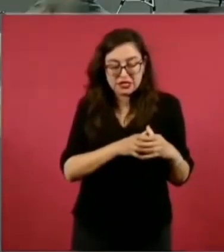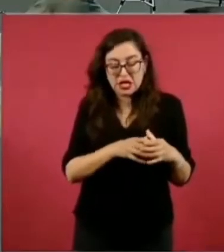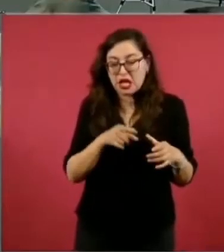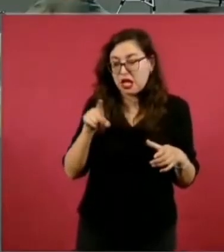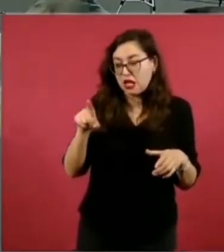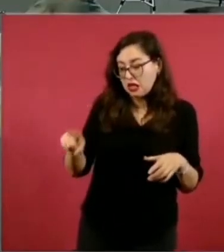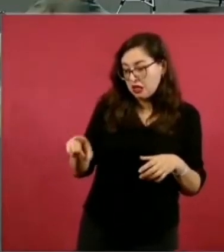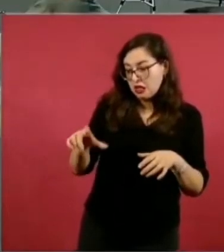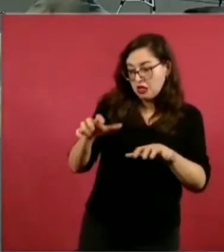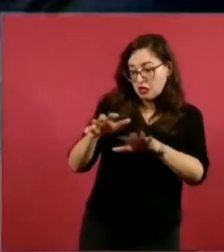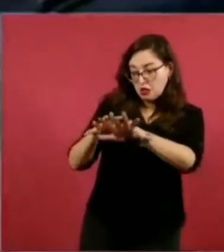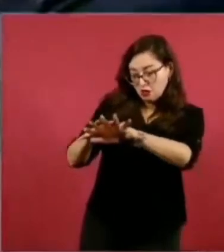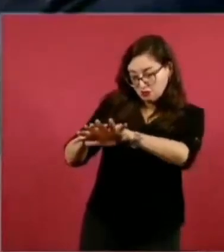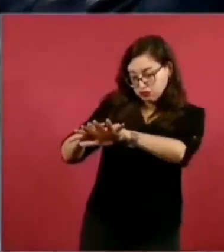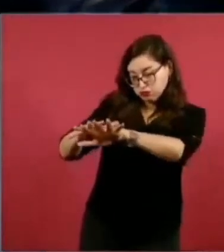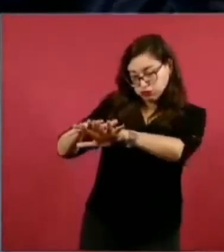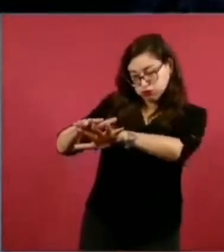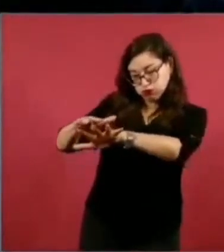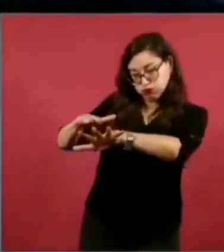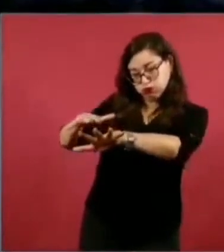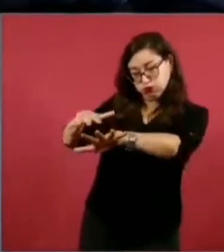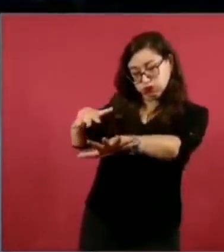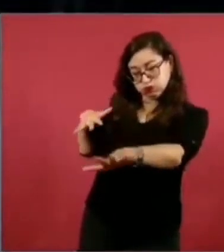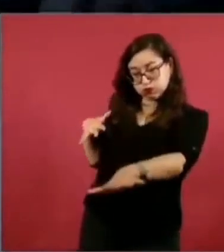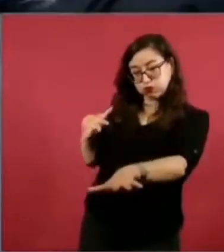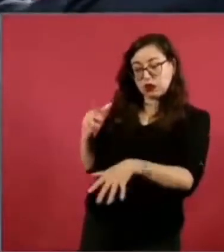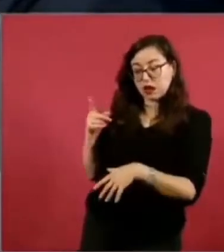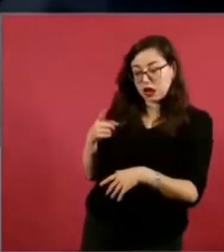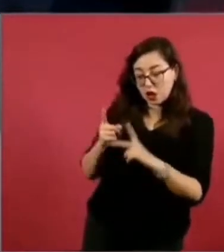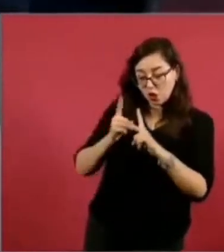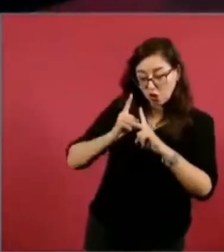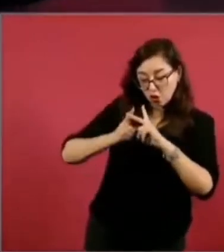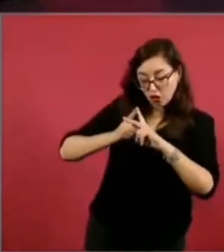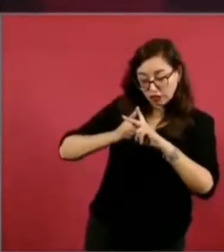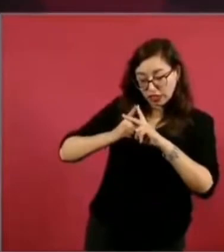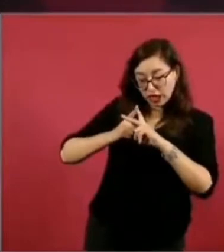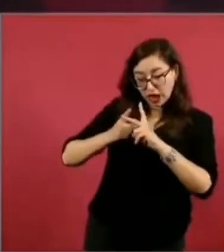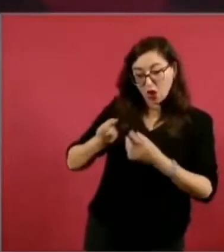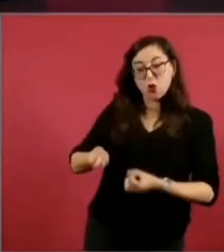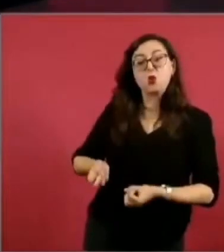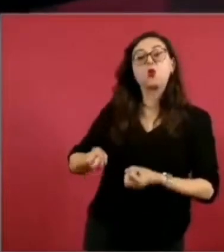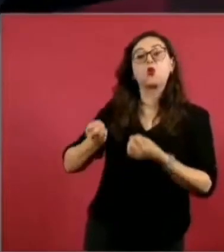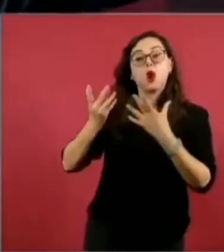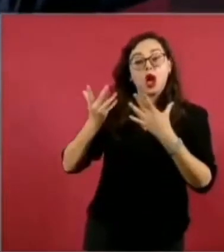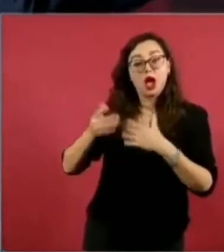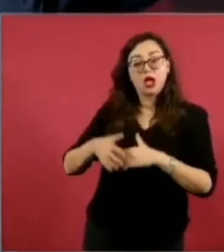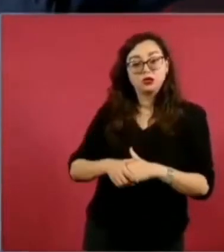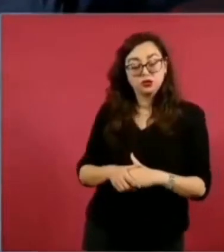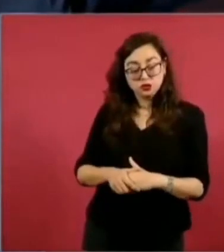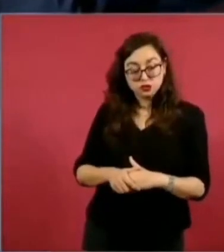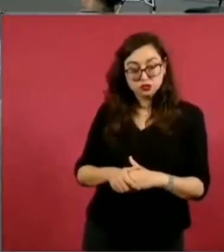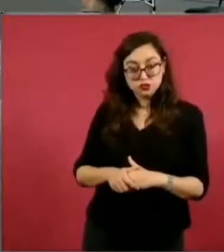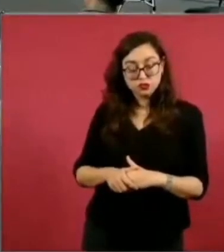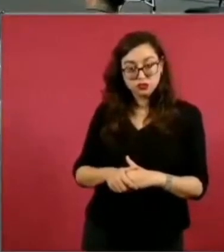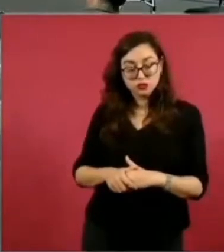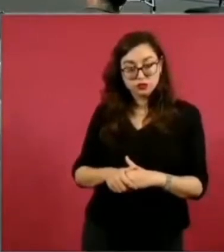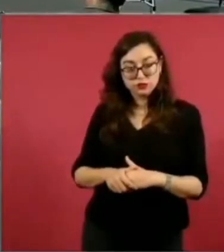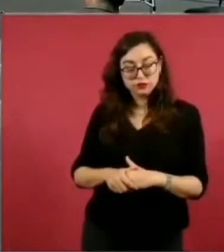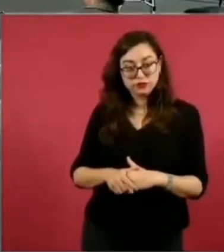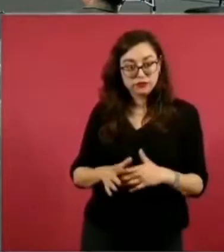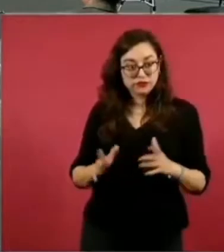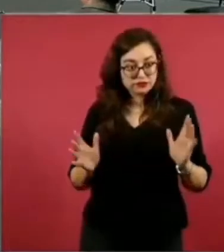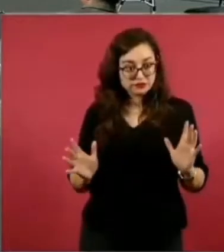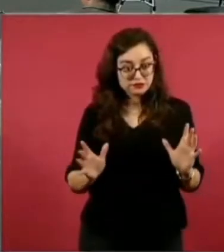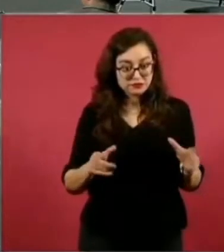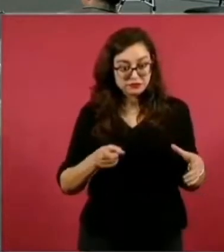Y esos notarios públicos con 30, 40, 100, 200,